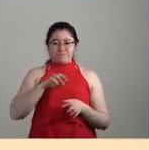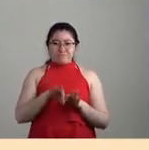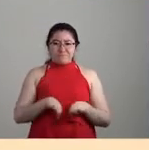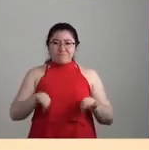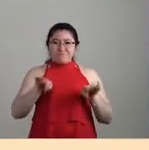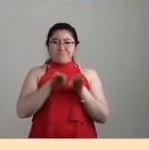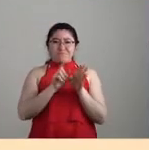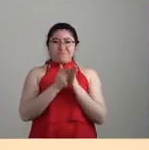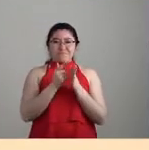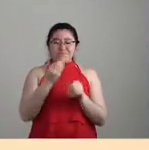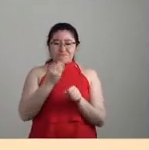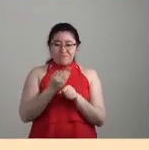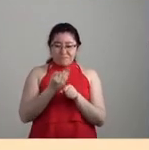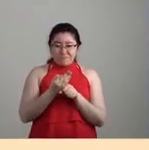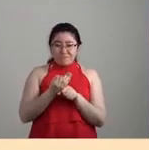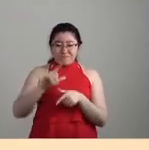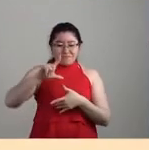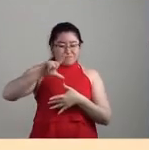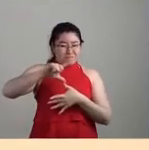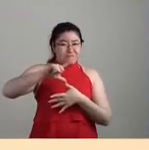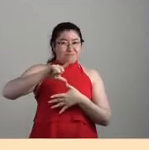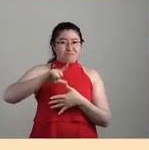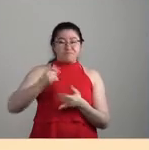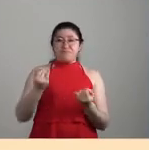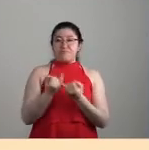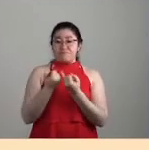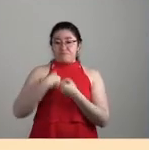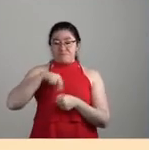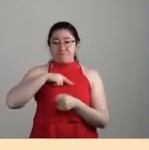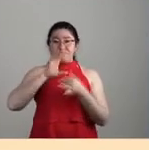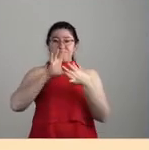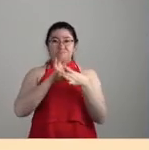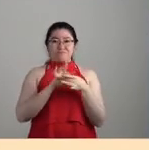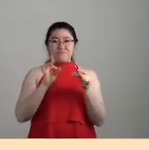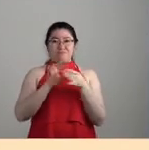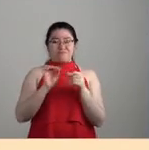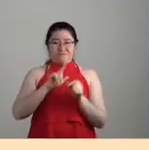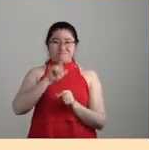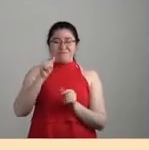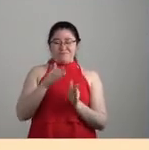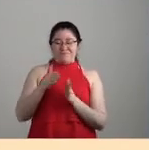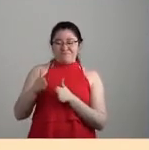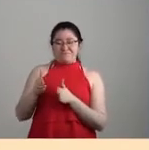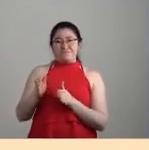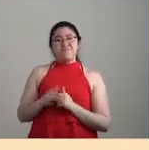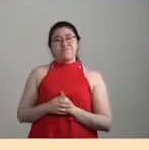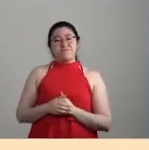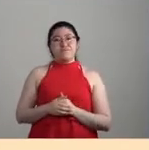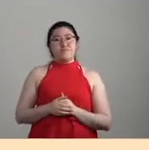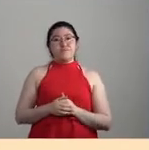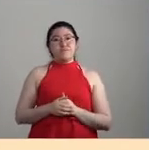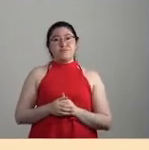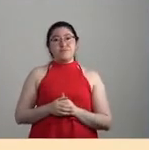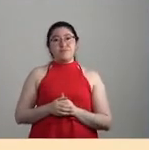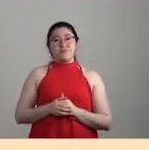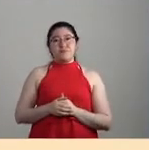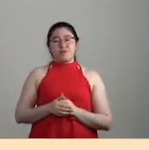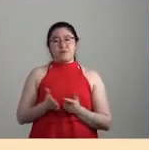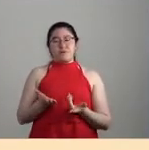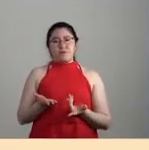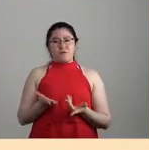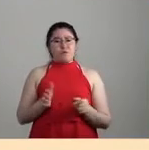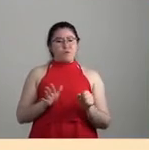hoy en América Latina, que también quizá de eso podemos hablar un poquito más después, ¿no? O sea, exactamente cuáles son